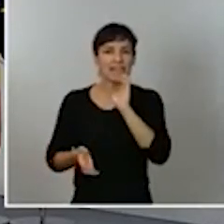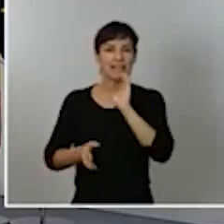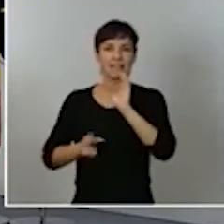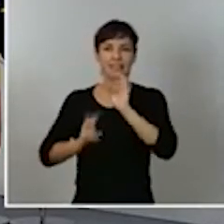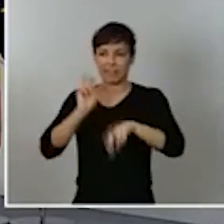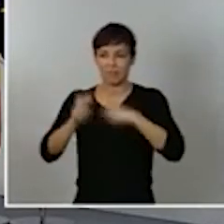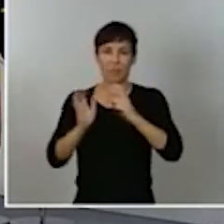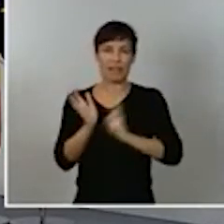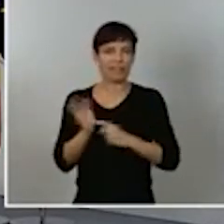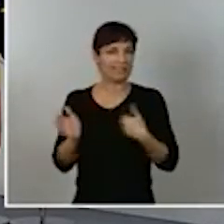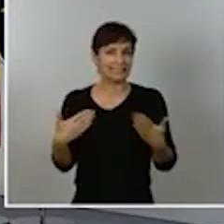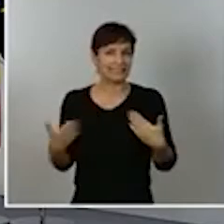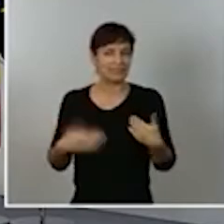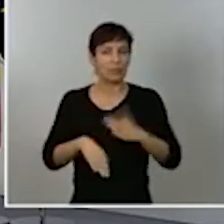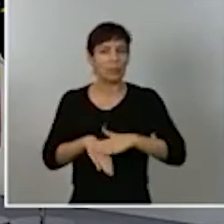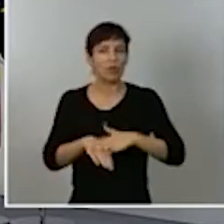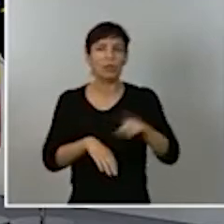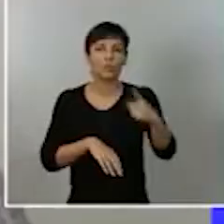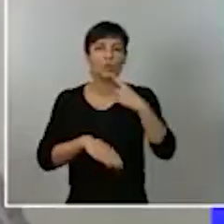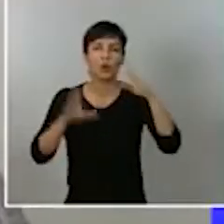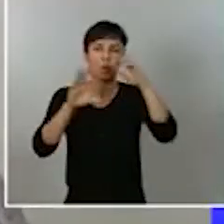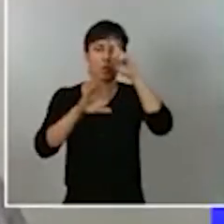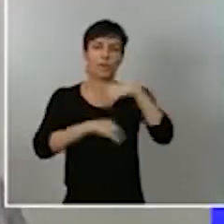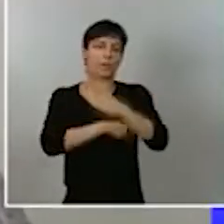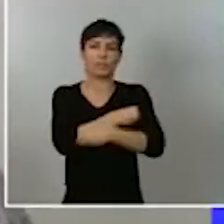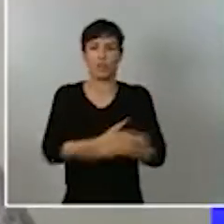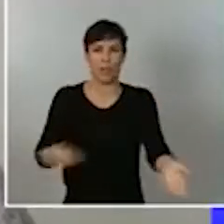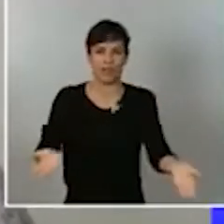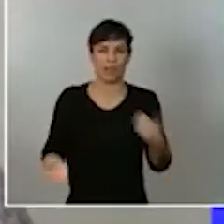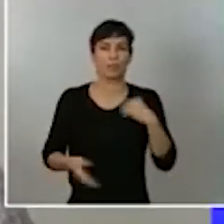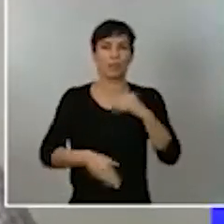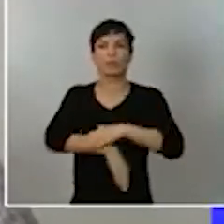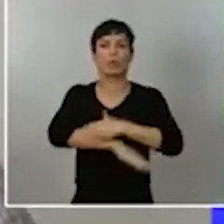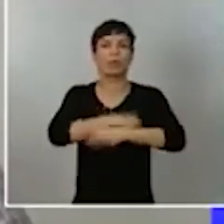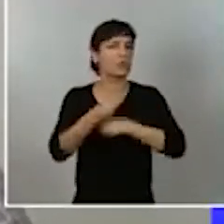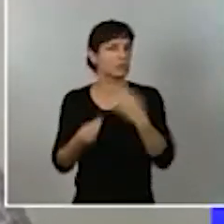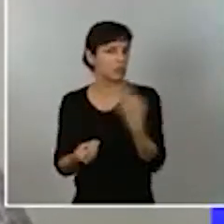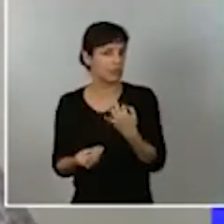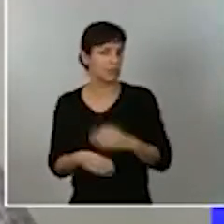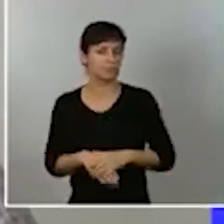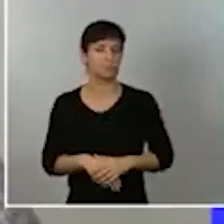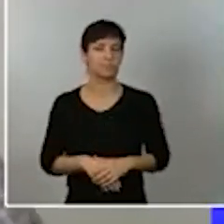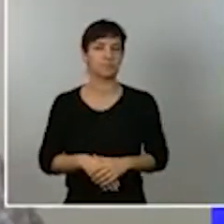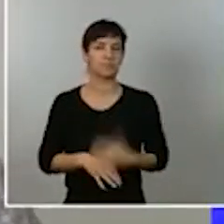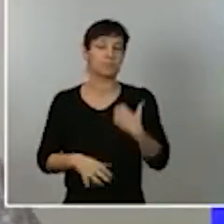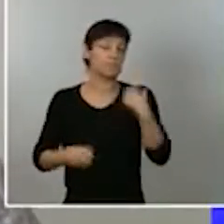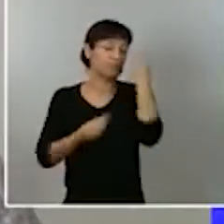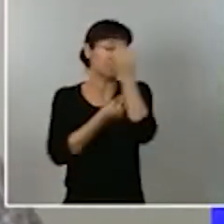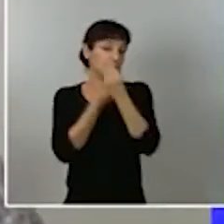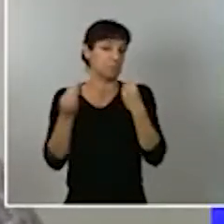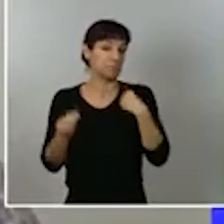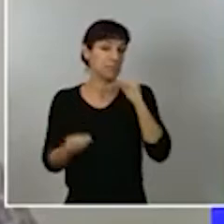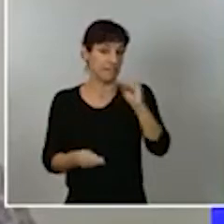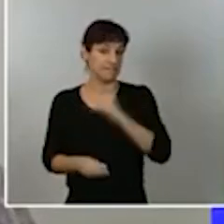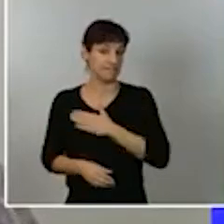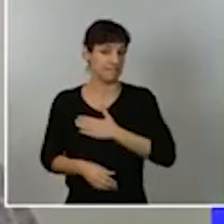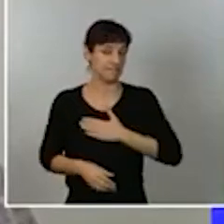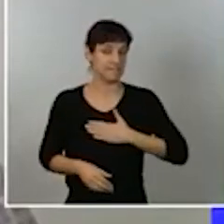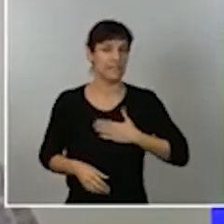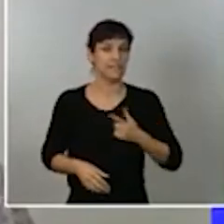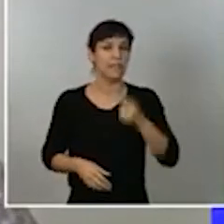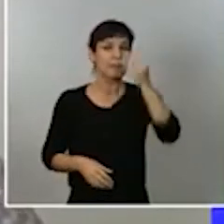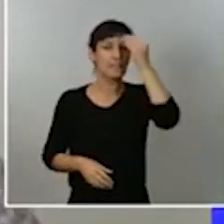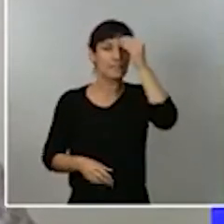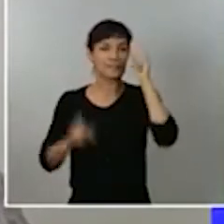usted ha dicho que la Comunidad de Madrid no ha hecho nada le preguntó qué ha hecho el gobierno y como reflexión me gustaría preguntarle si usted cree que utilizar el estado de alarma